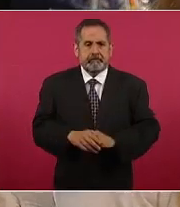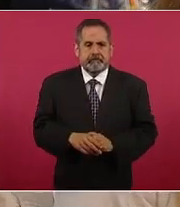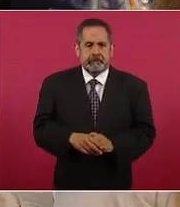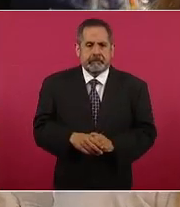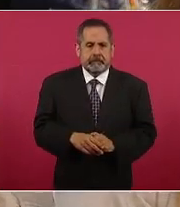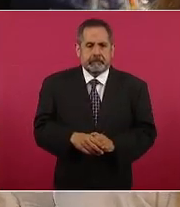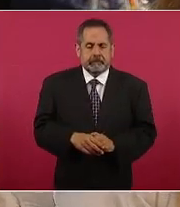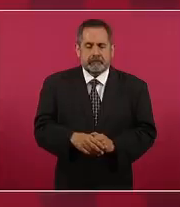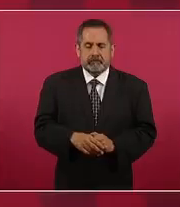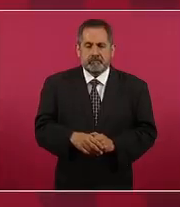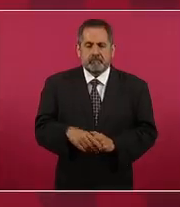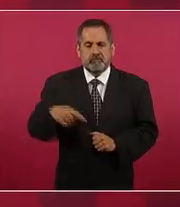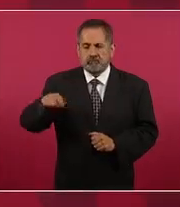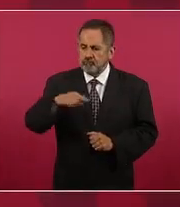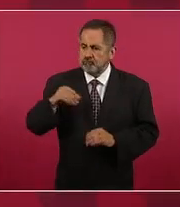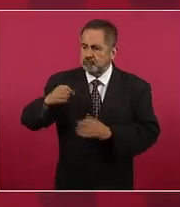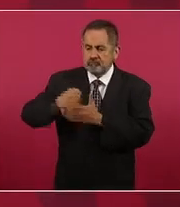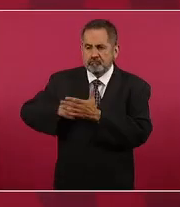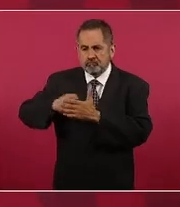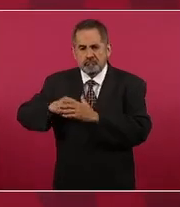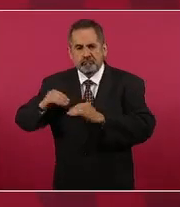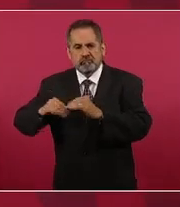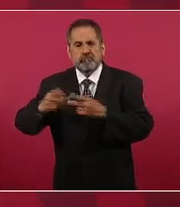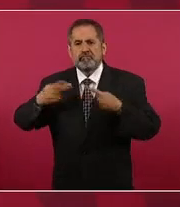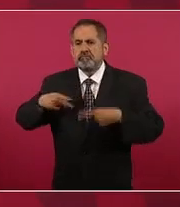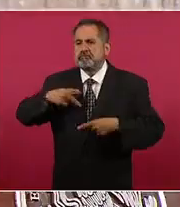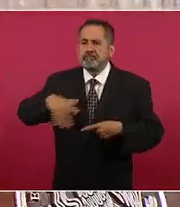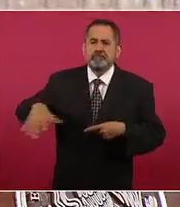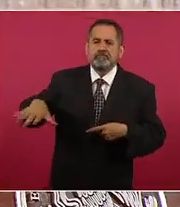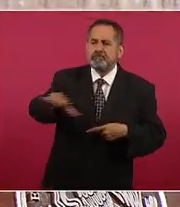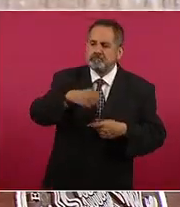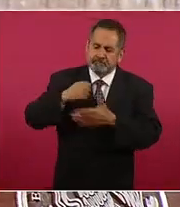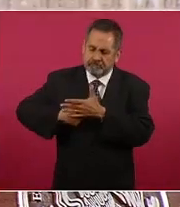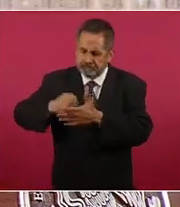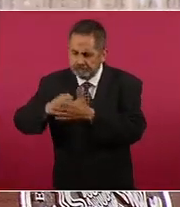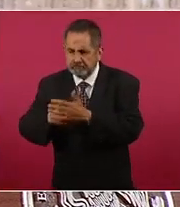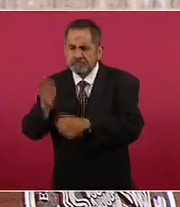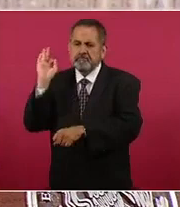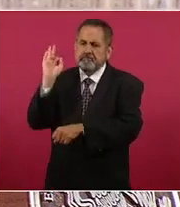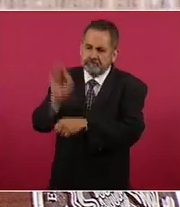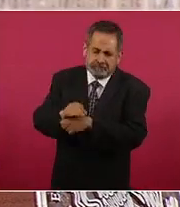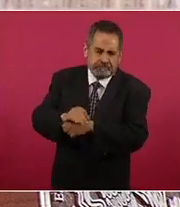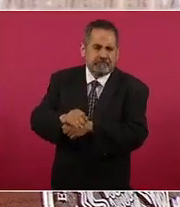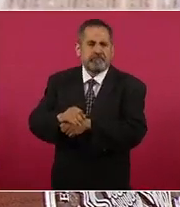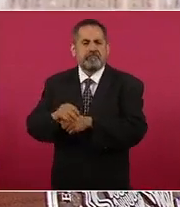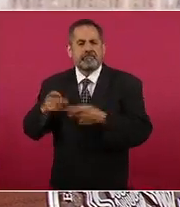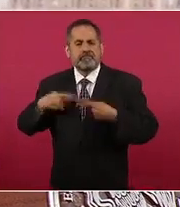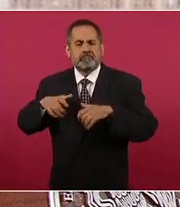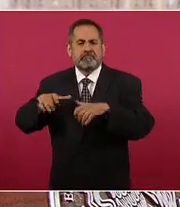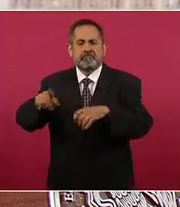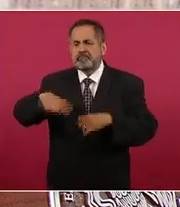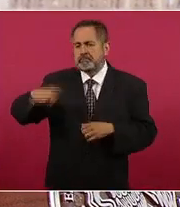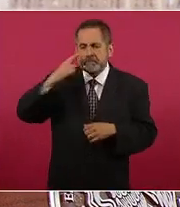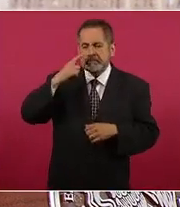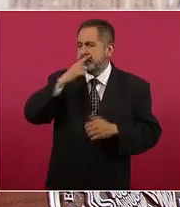es un movimiento que surge del pueblo para defender al pueblo un movimiento democrático